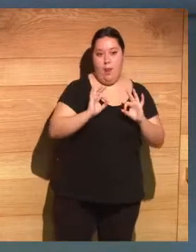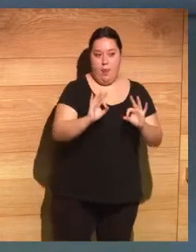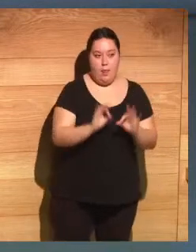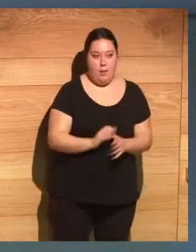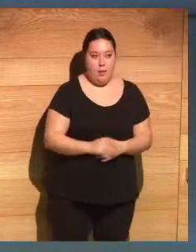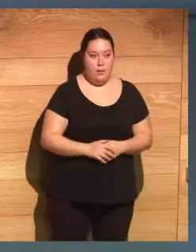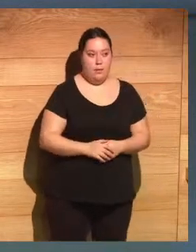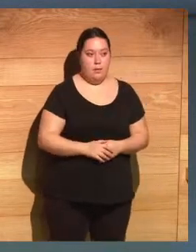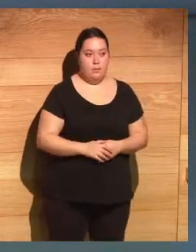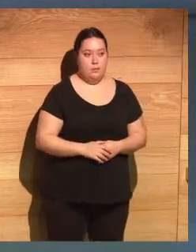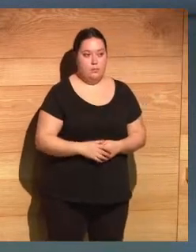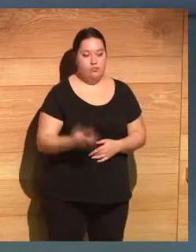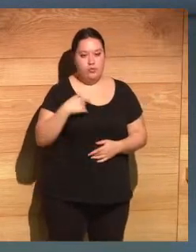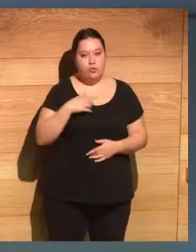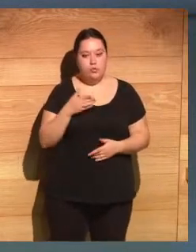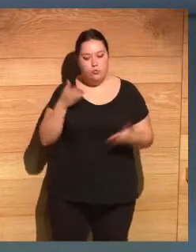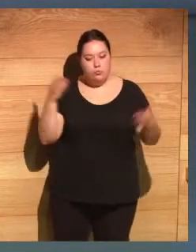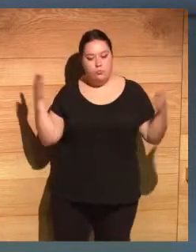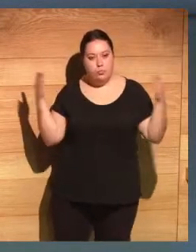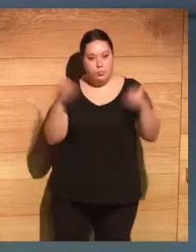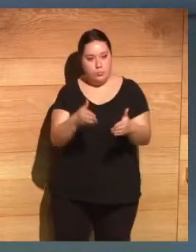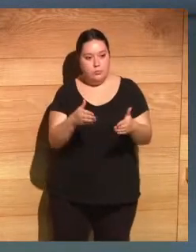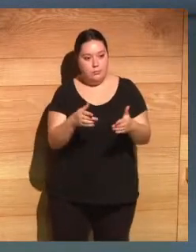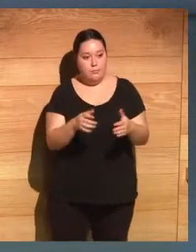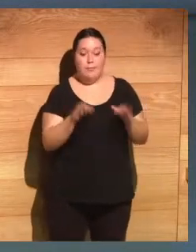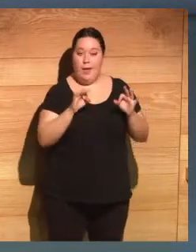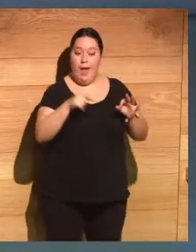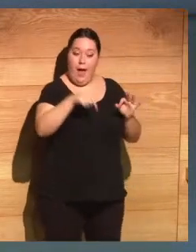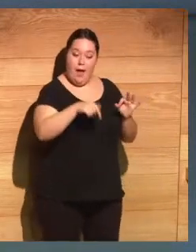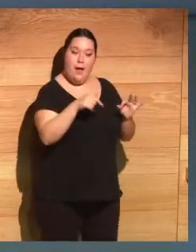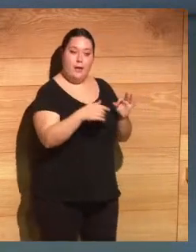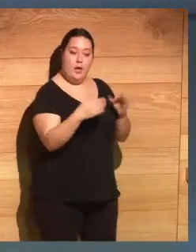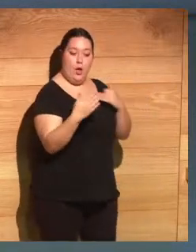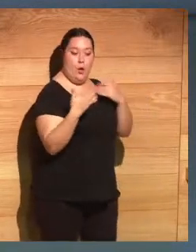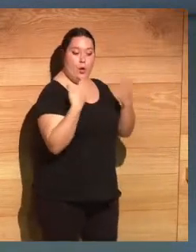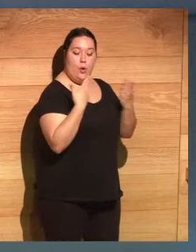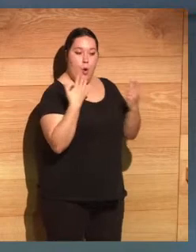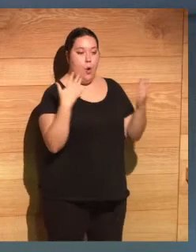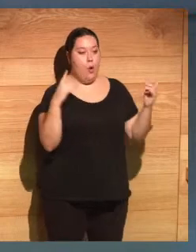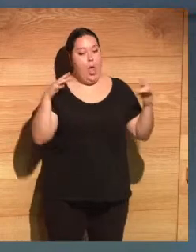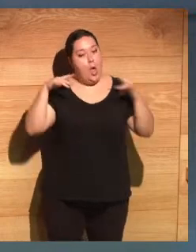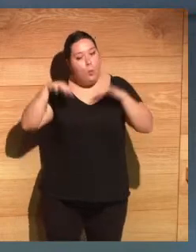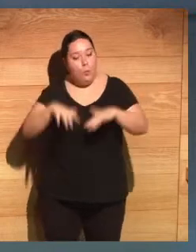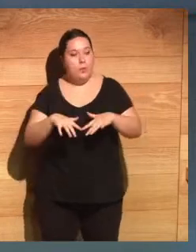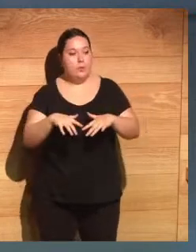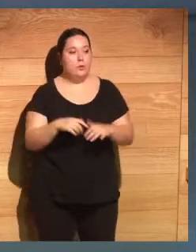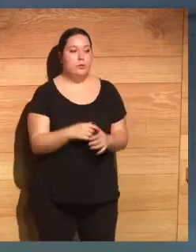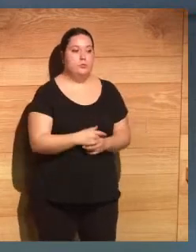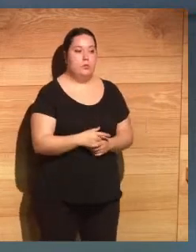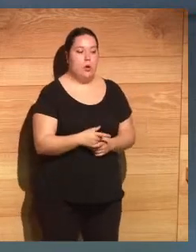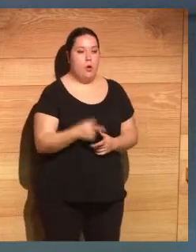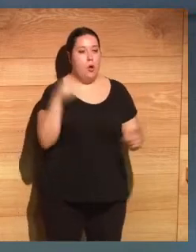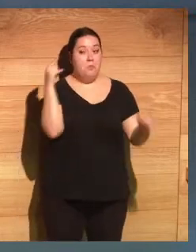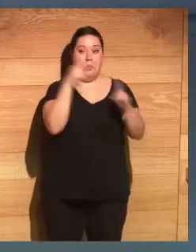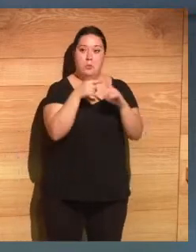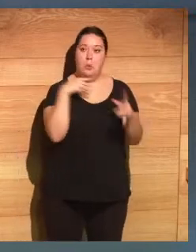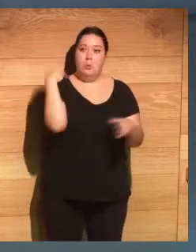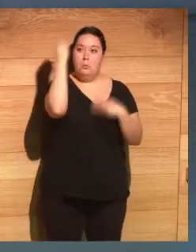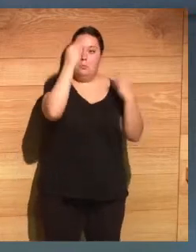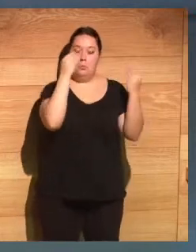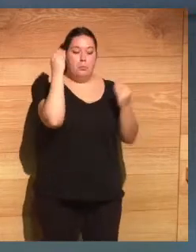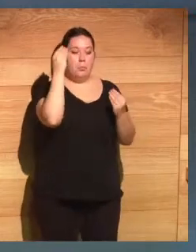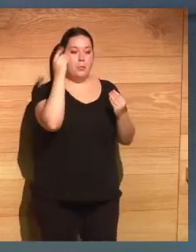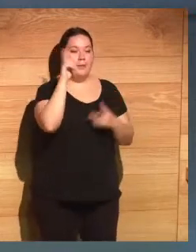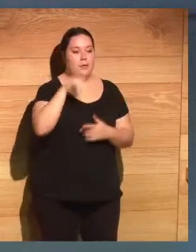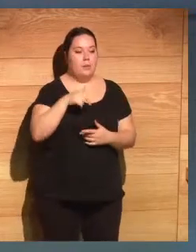queremos incidir mediante estos encuentros, mediante estas conversaciones que tiene el objetivo de reflexionar, de pensar, pero